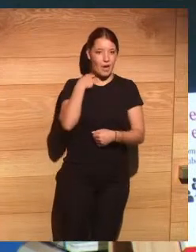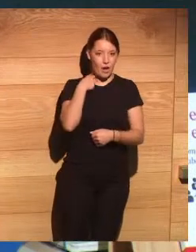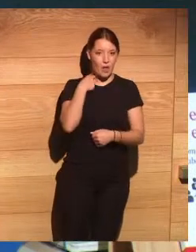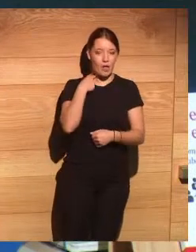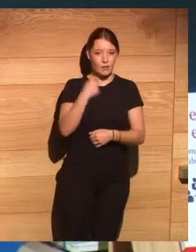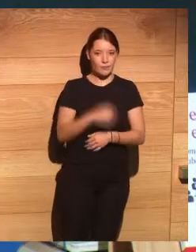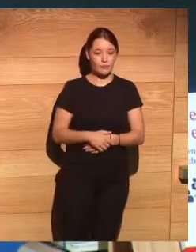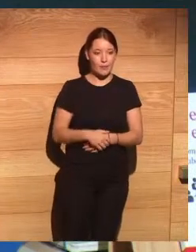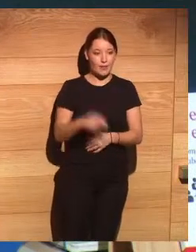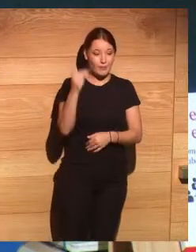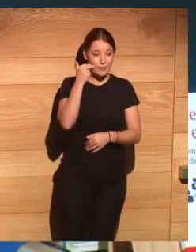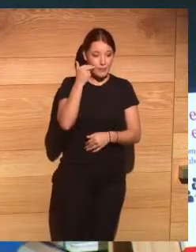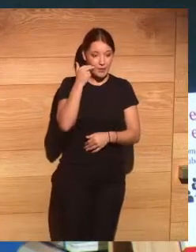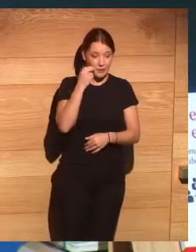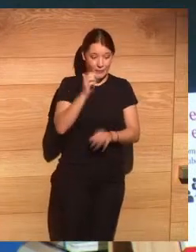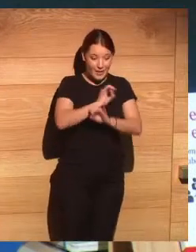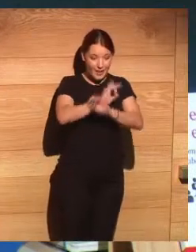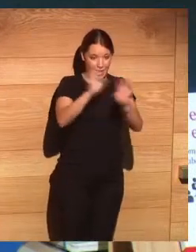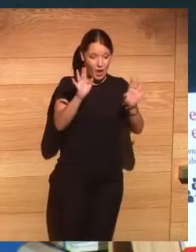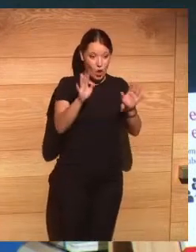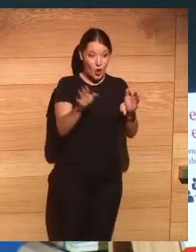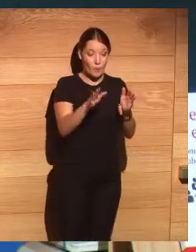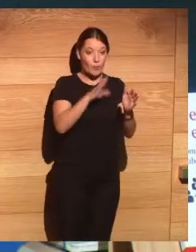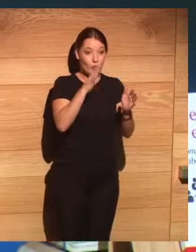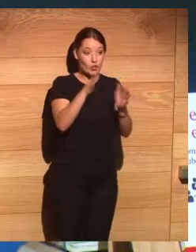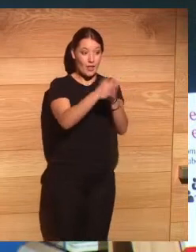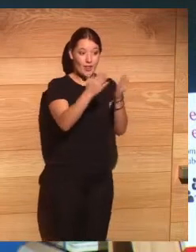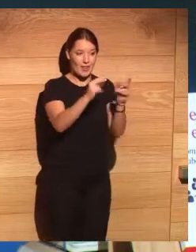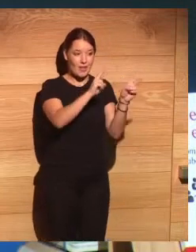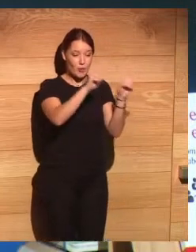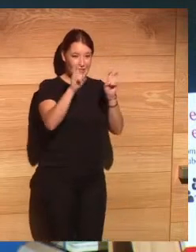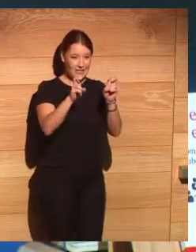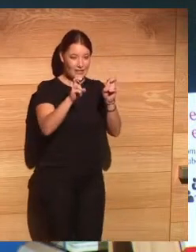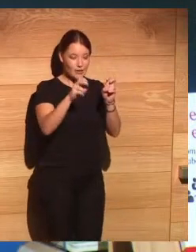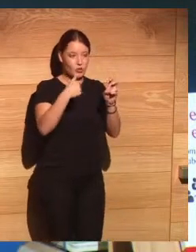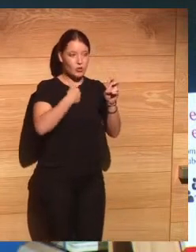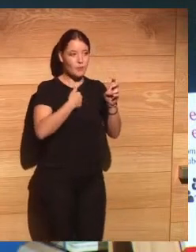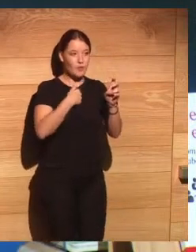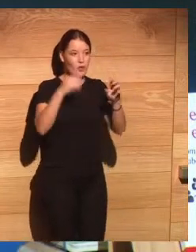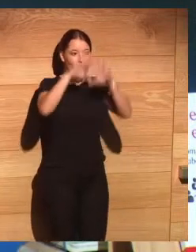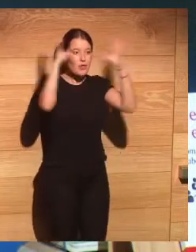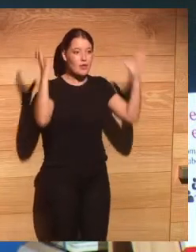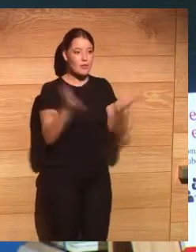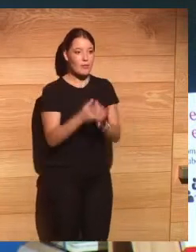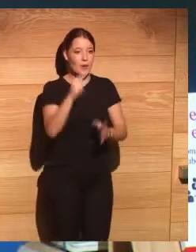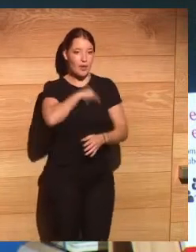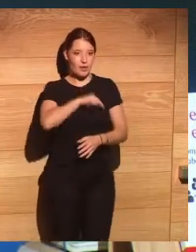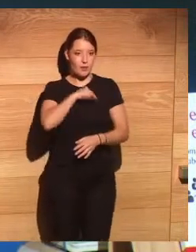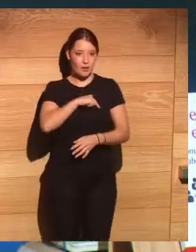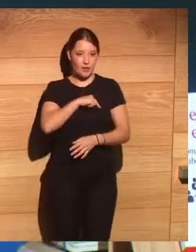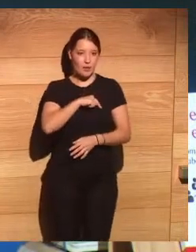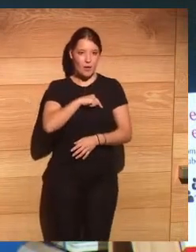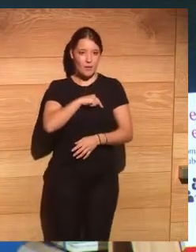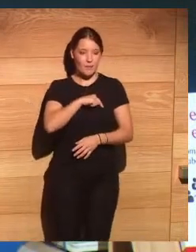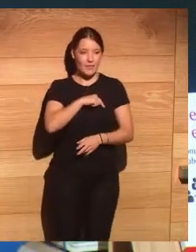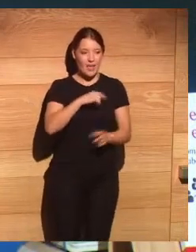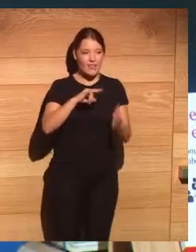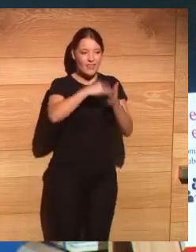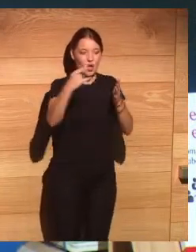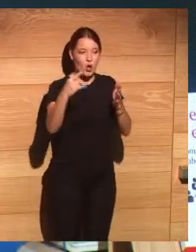por eso claramente el libro o este capítulo intento hablar de la ciberética intento hablar de qué es lo que nos está cambiando la tecnología